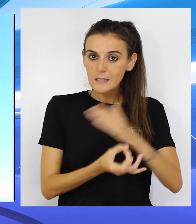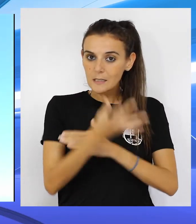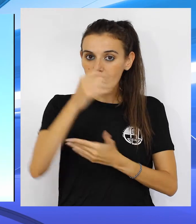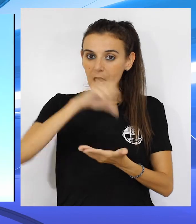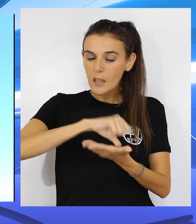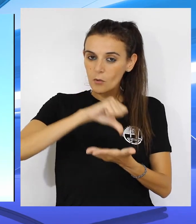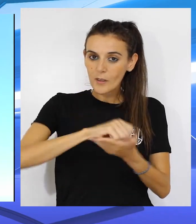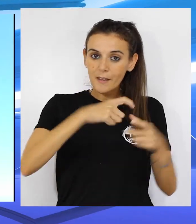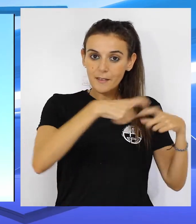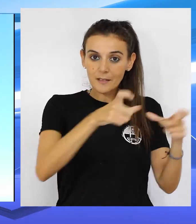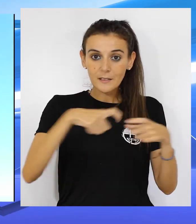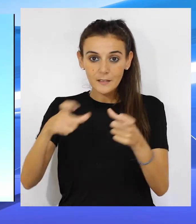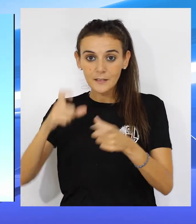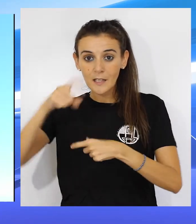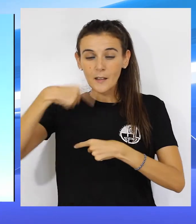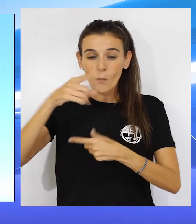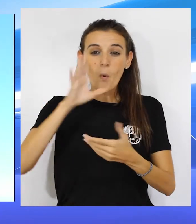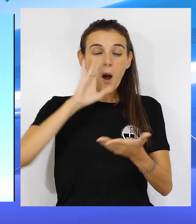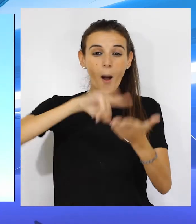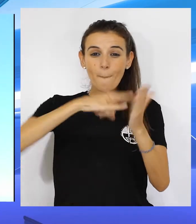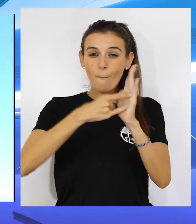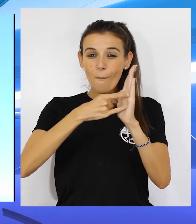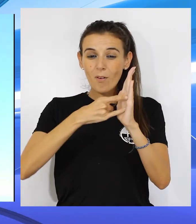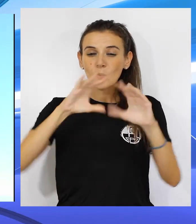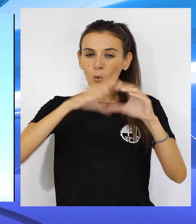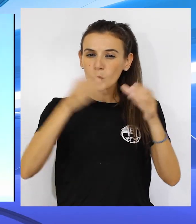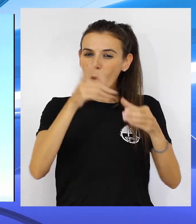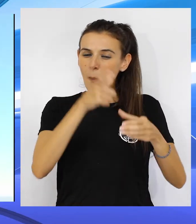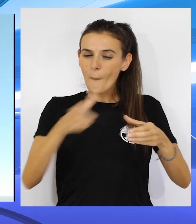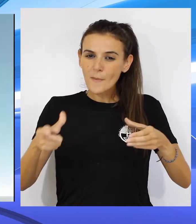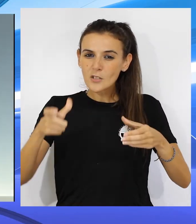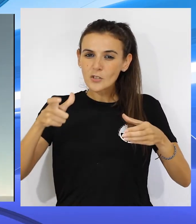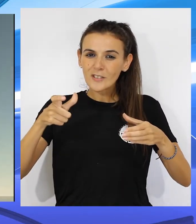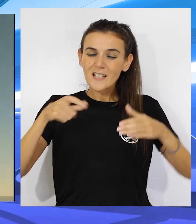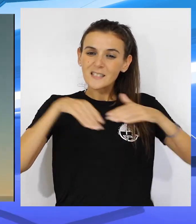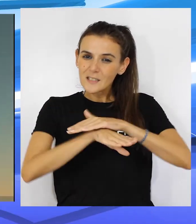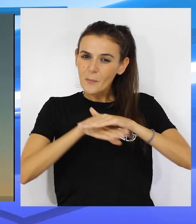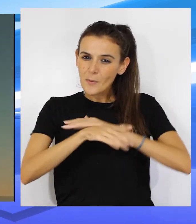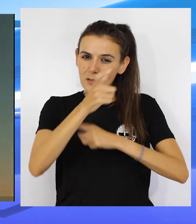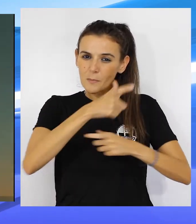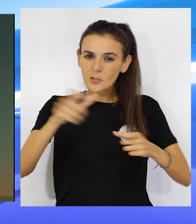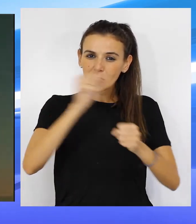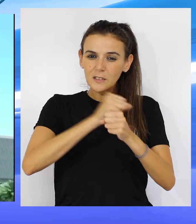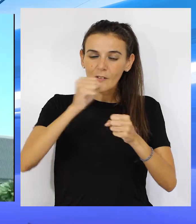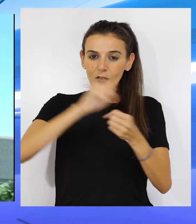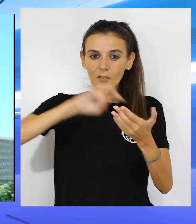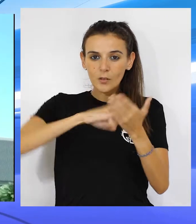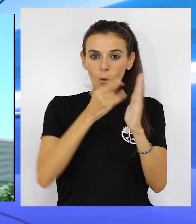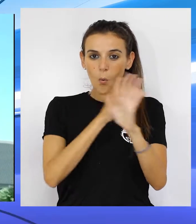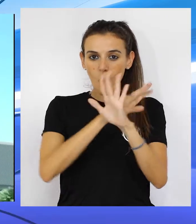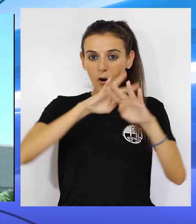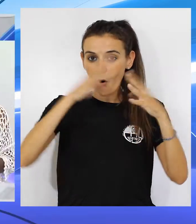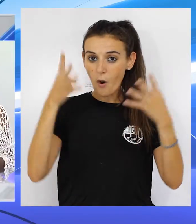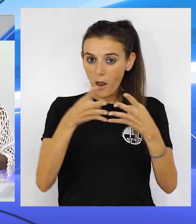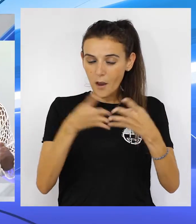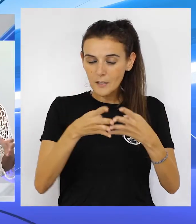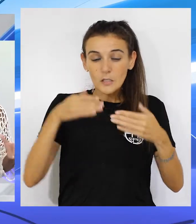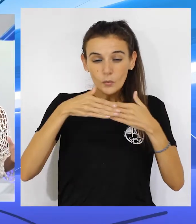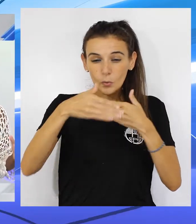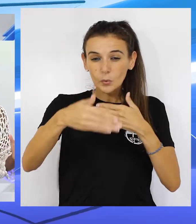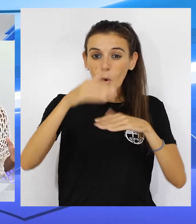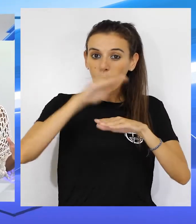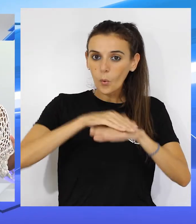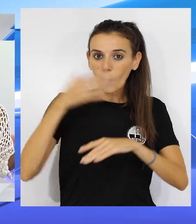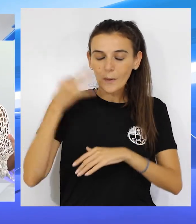surgiendo en Ceuta en este sector. Detrás de este proyecto está un grupo de inversores español, de empresas tecnológicas y juego online. Si se